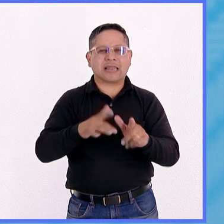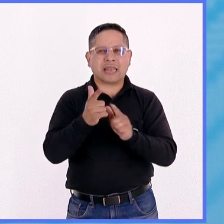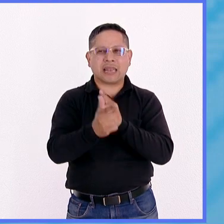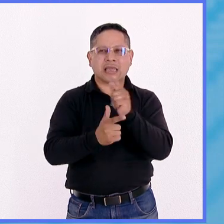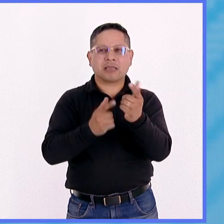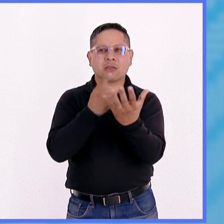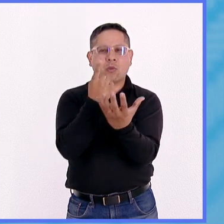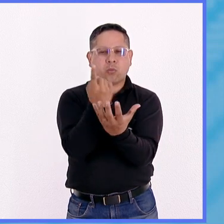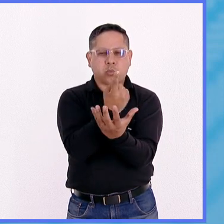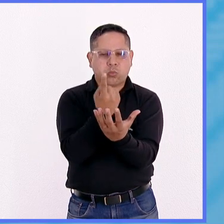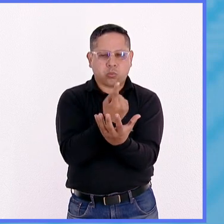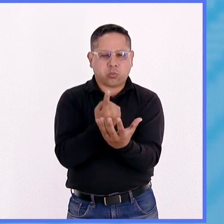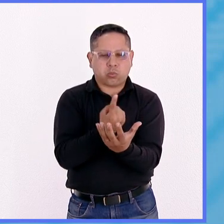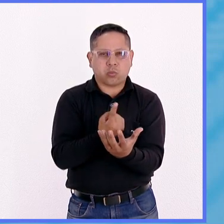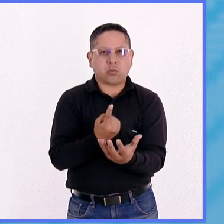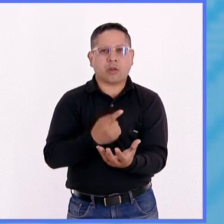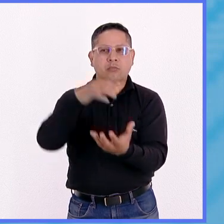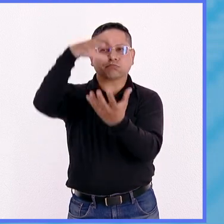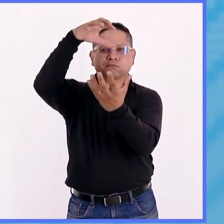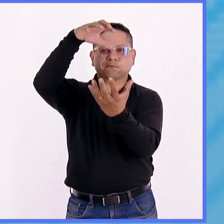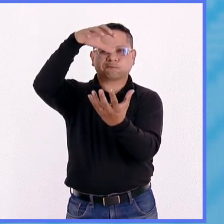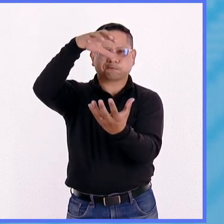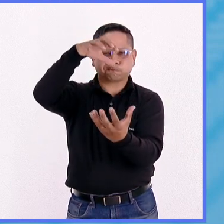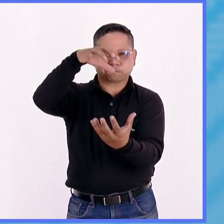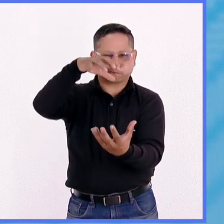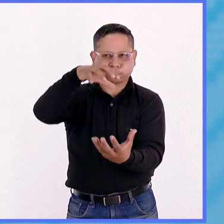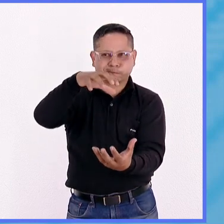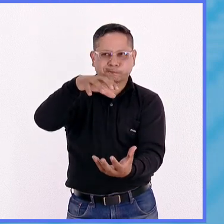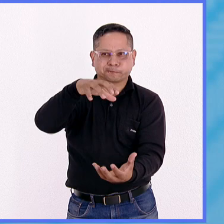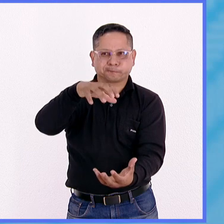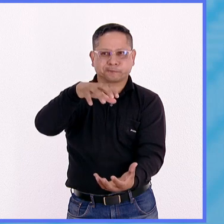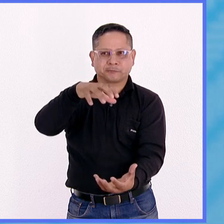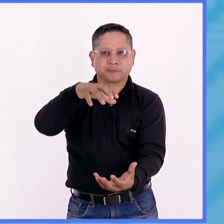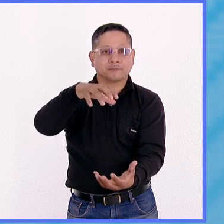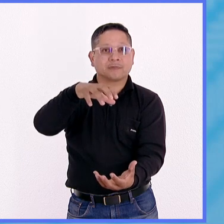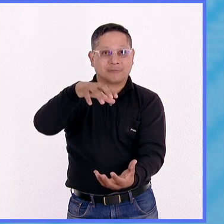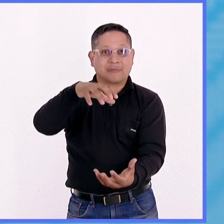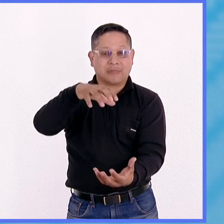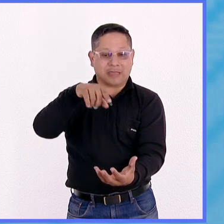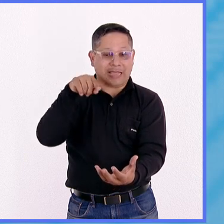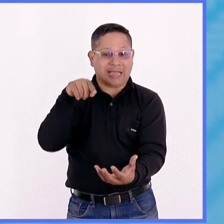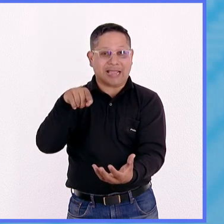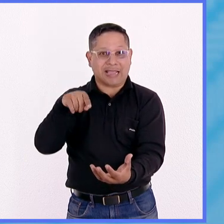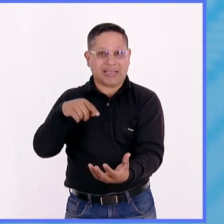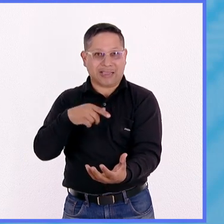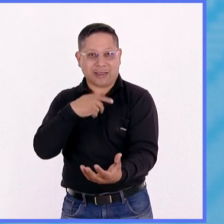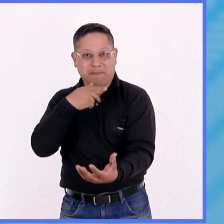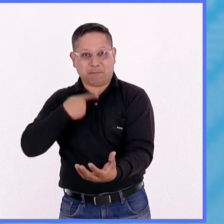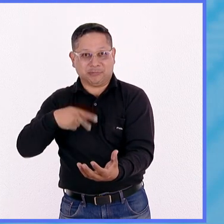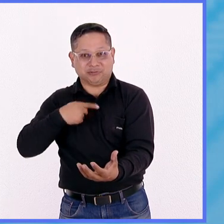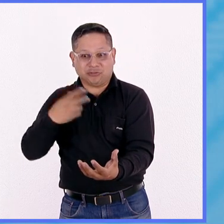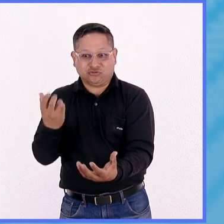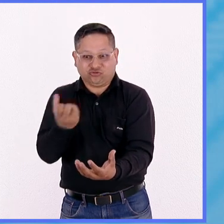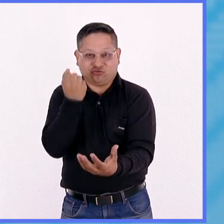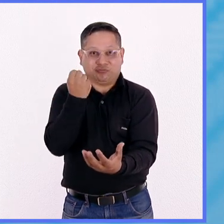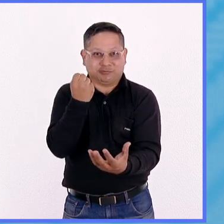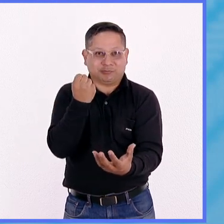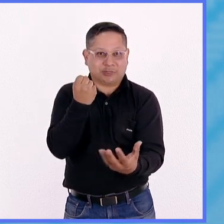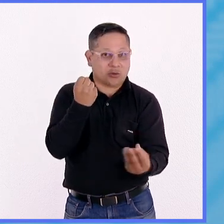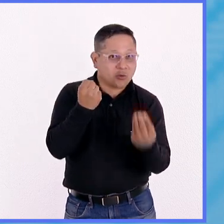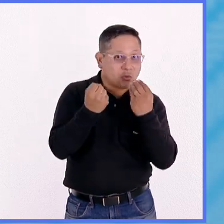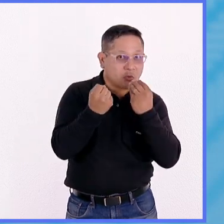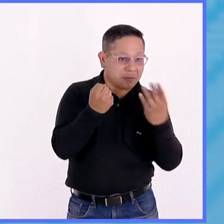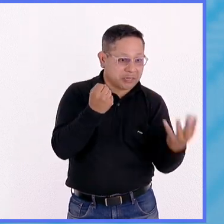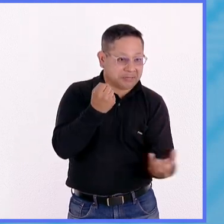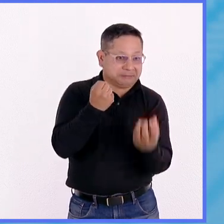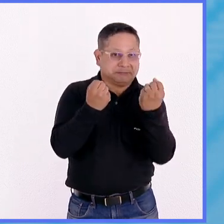La otra va en caída libre. Y es tan importante que sobreviva el astronauta como sus alimentos. Claro. Sin uno,